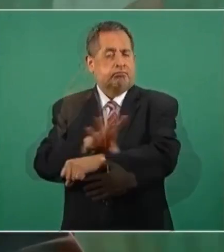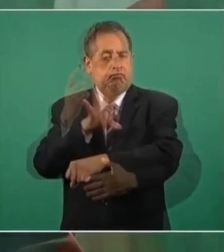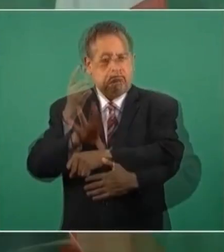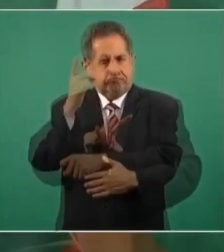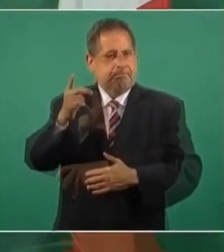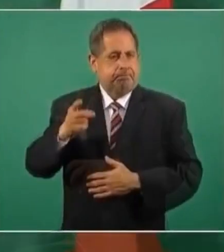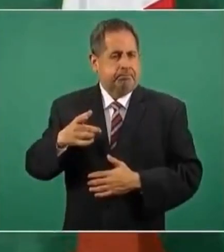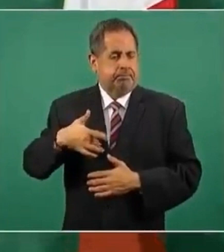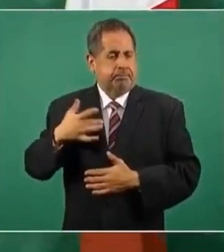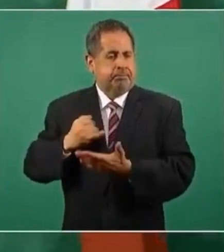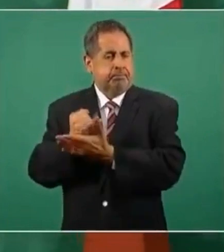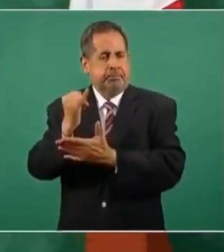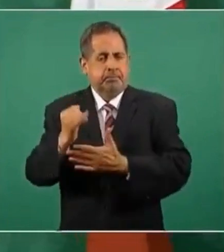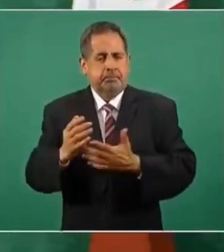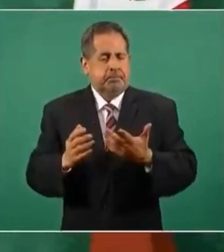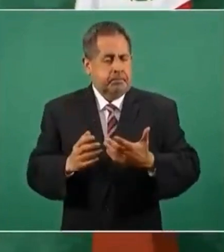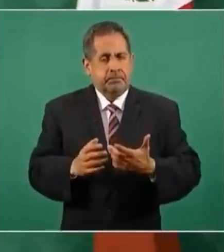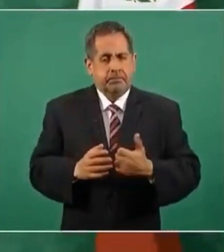sector energético.